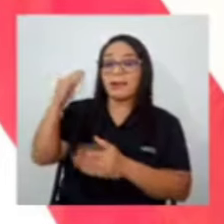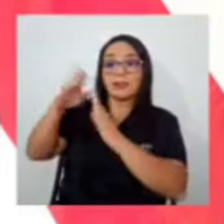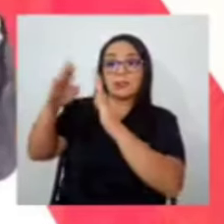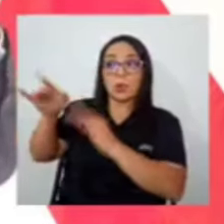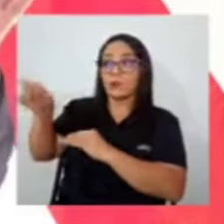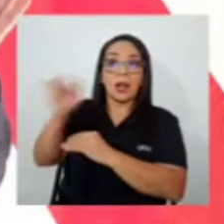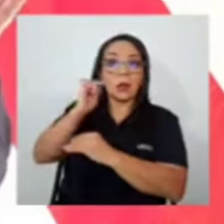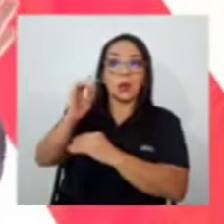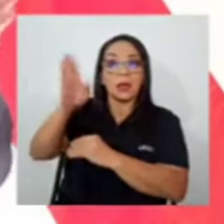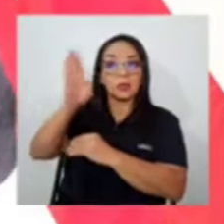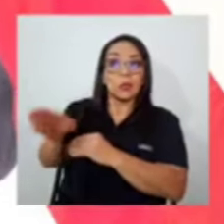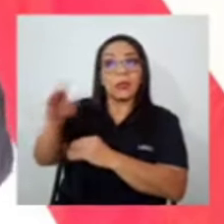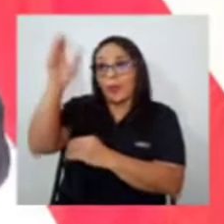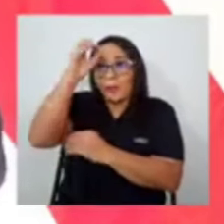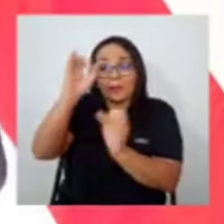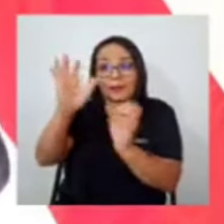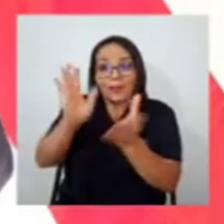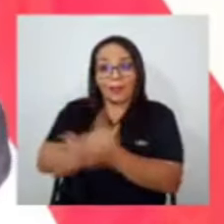haciendo